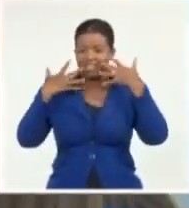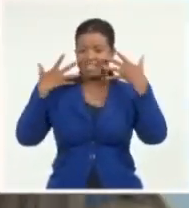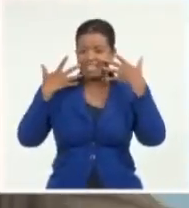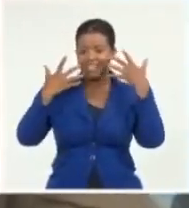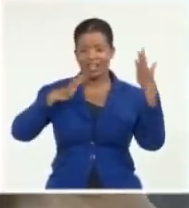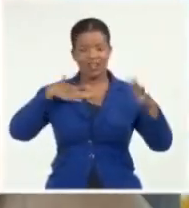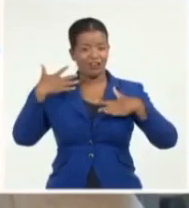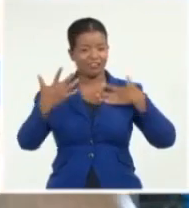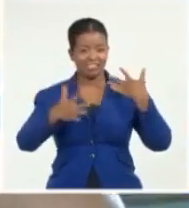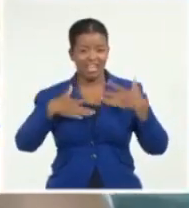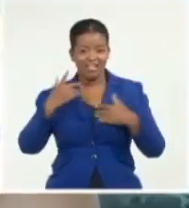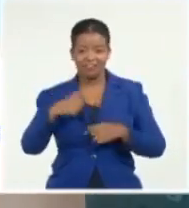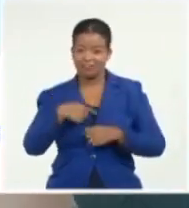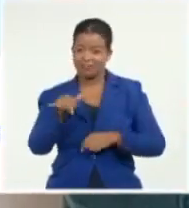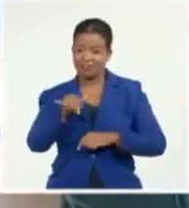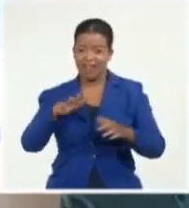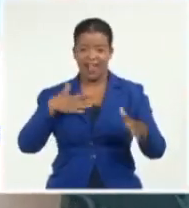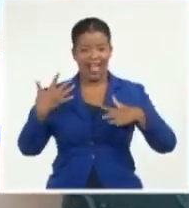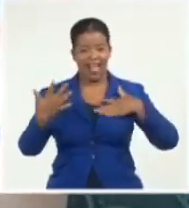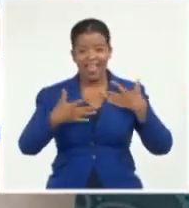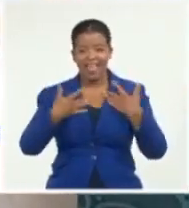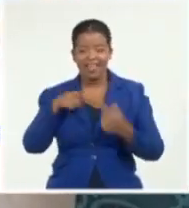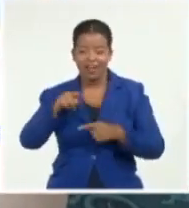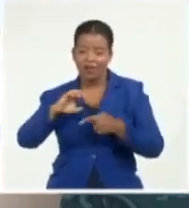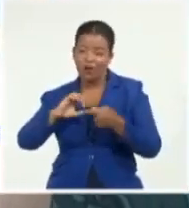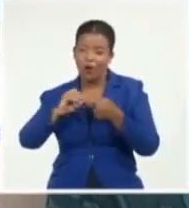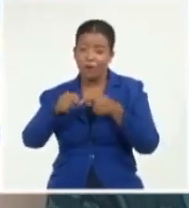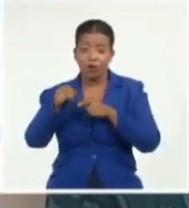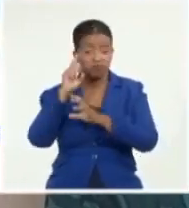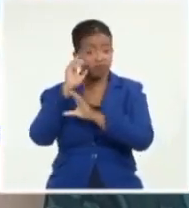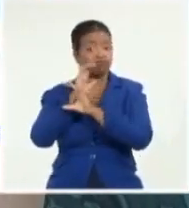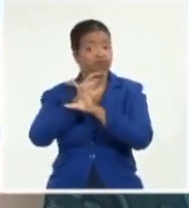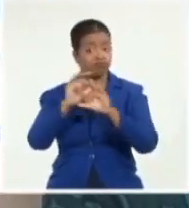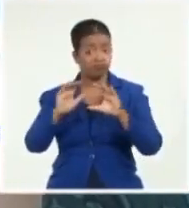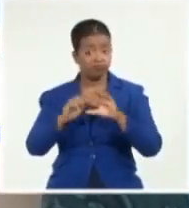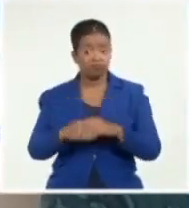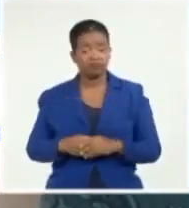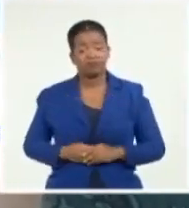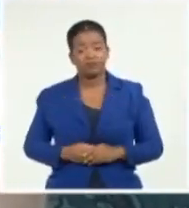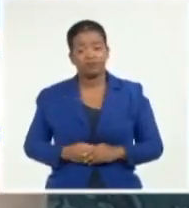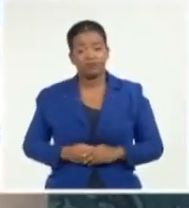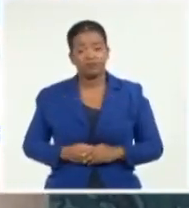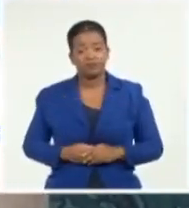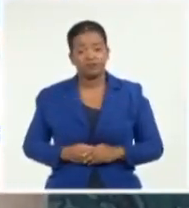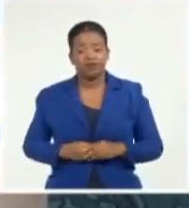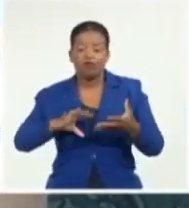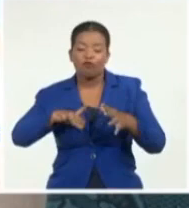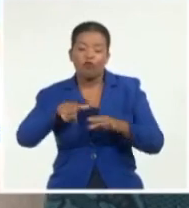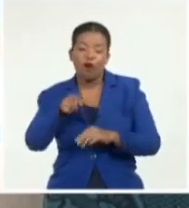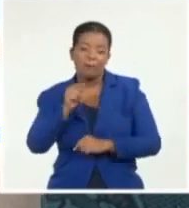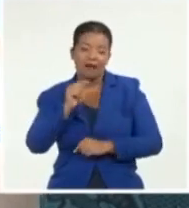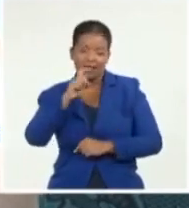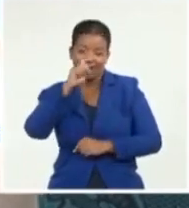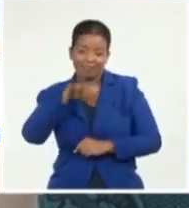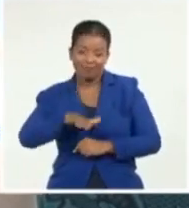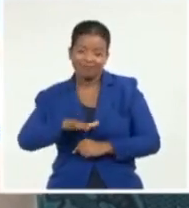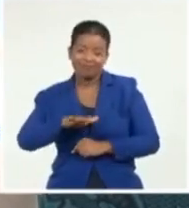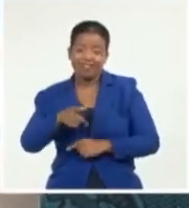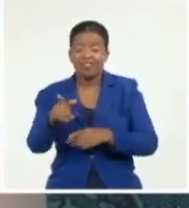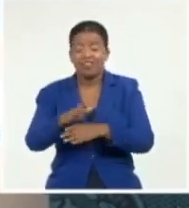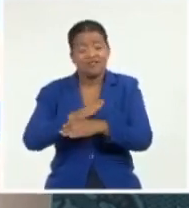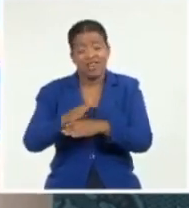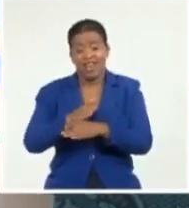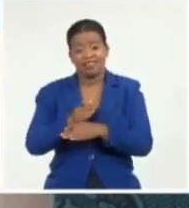alegre, todos somos alegres con él, con sus ocurrencias, con su inteligencia, y su forma de ver la vida diferente